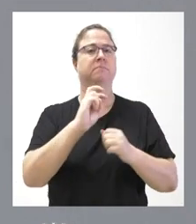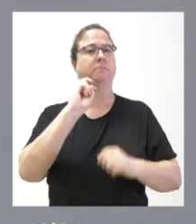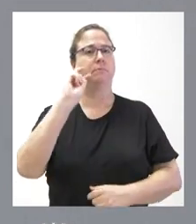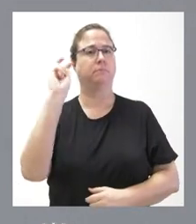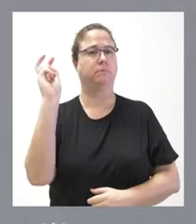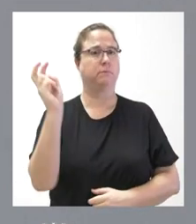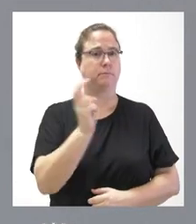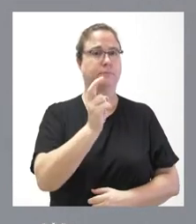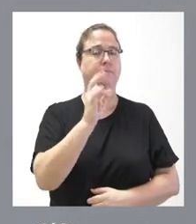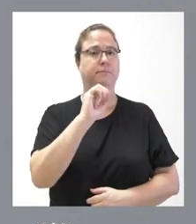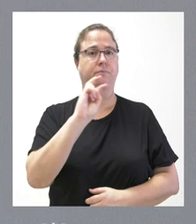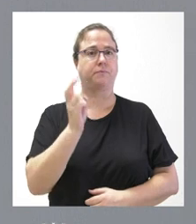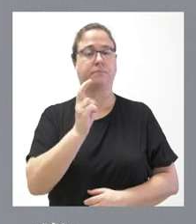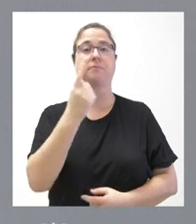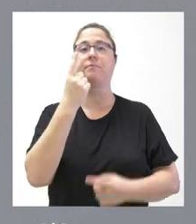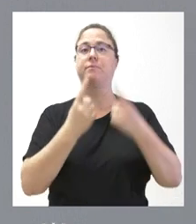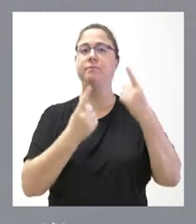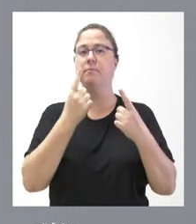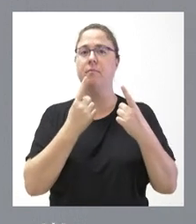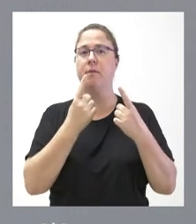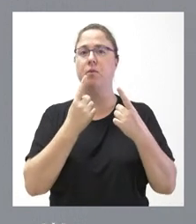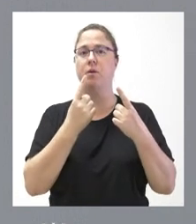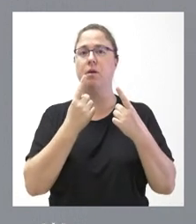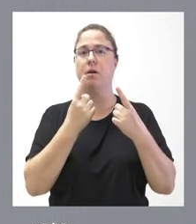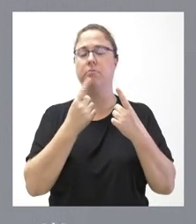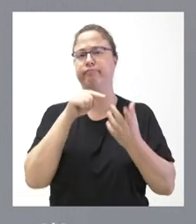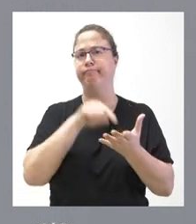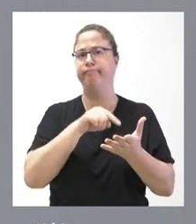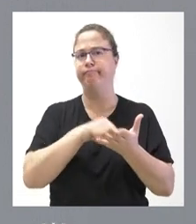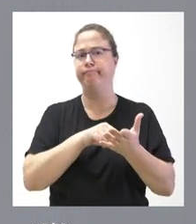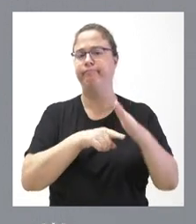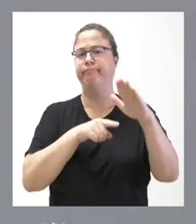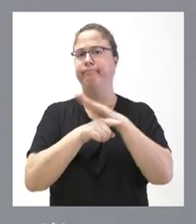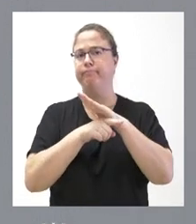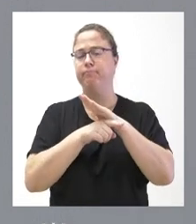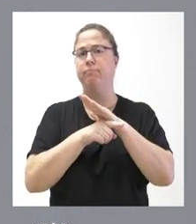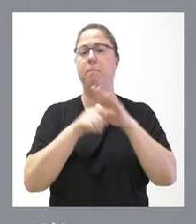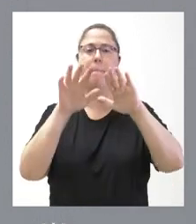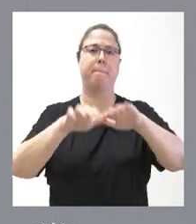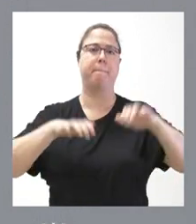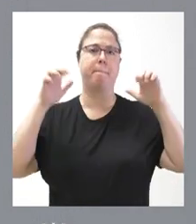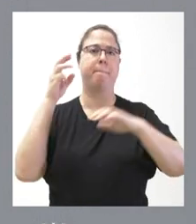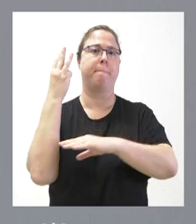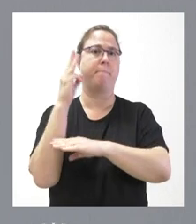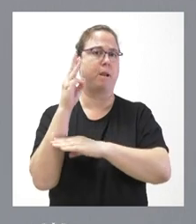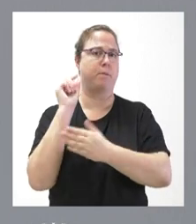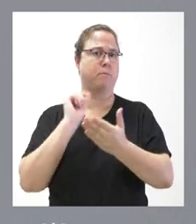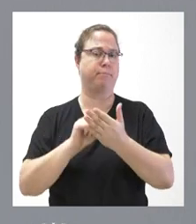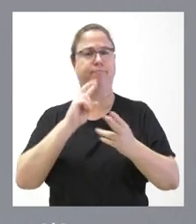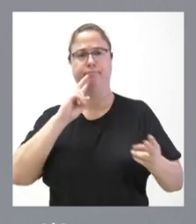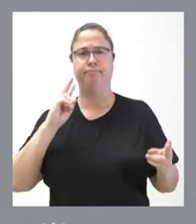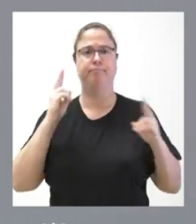comentamos. Algunas de ellas exigirá un trámite parlamentario y que será ya muy inmediato la presentación